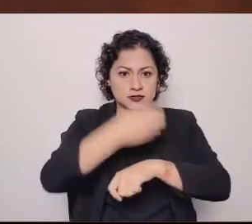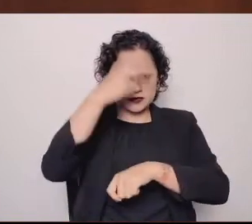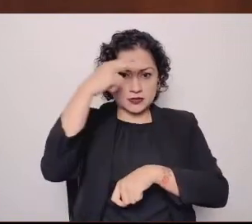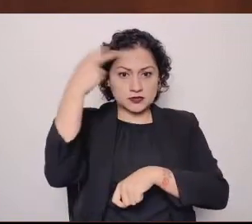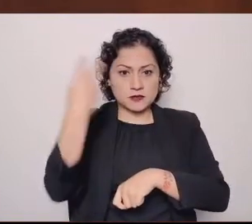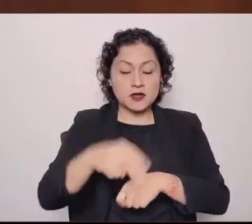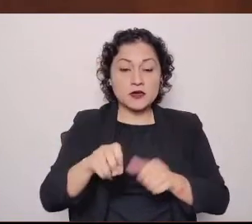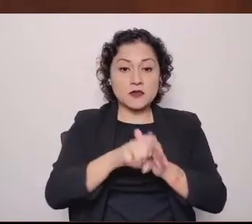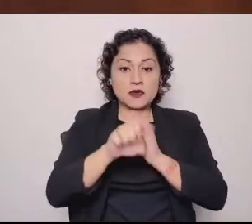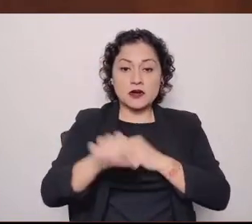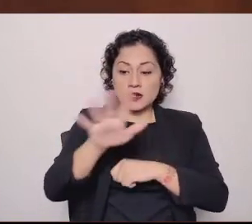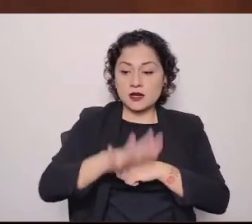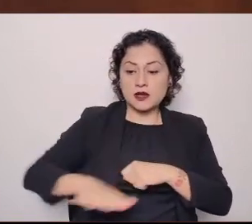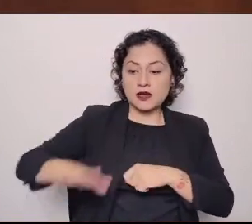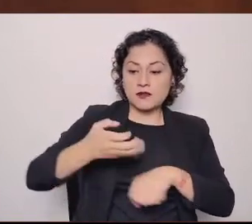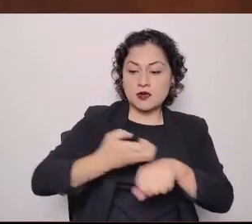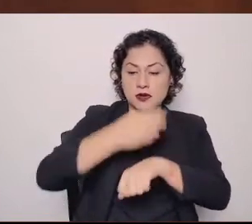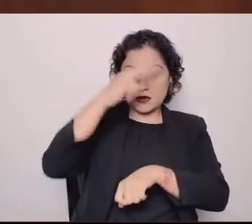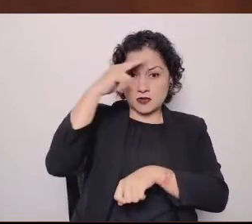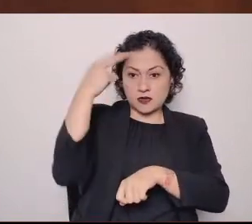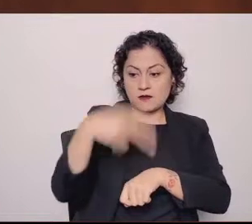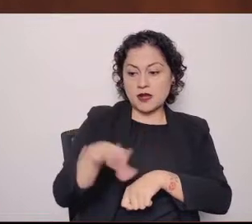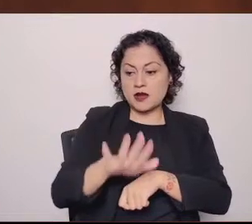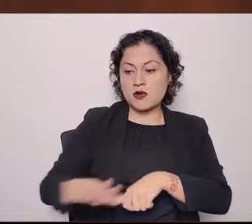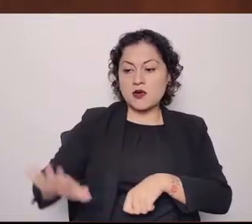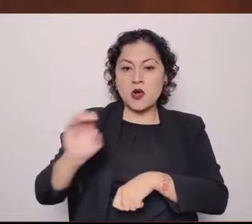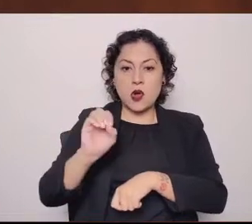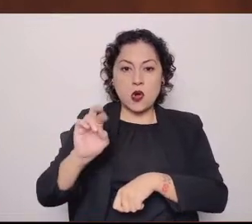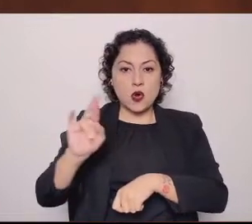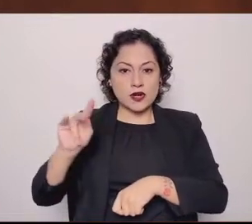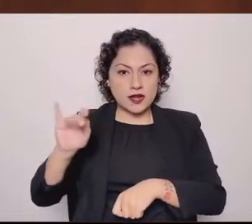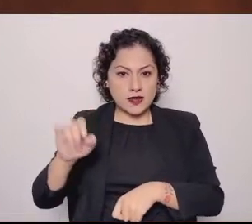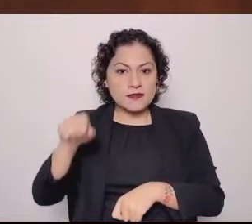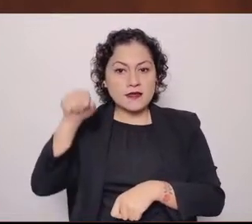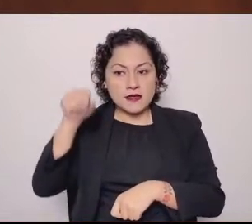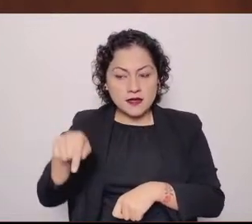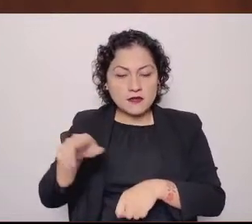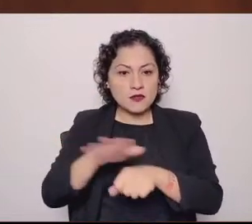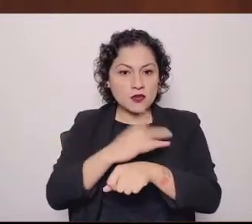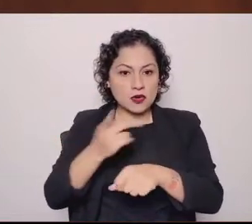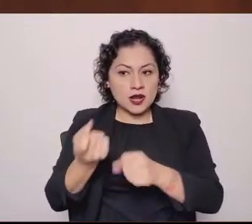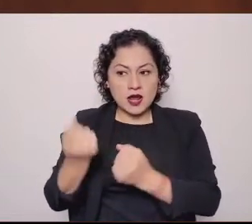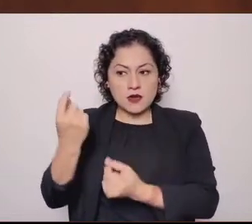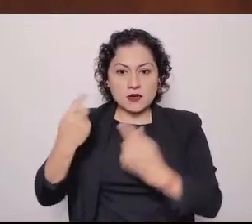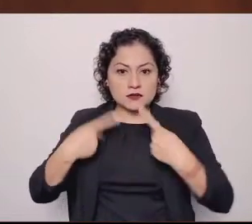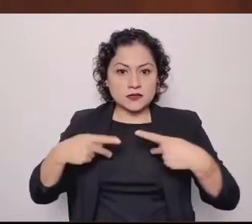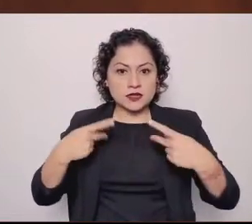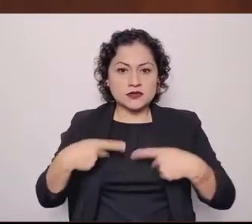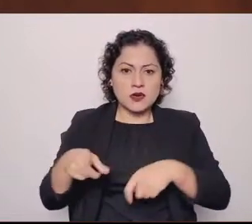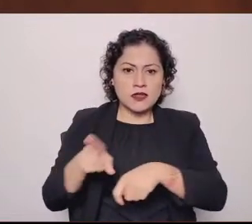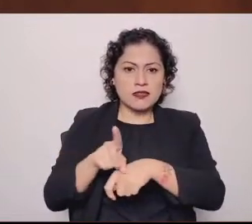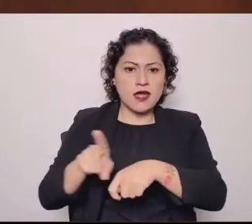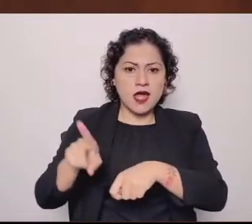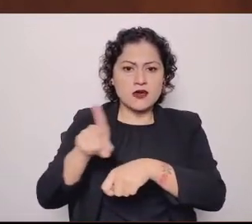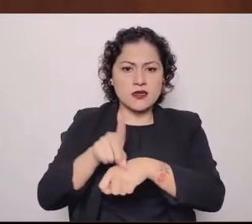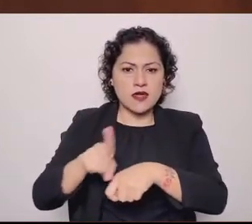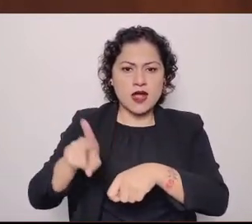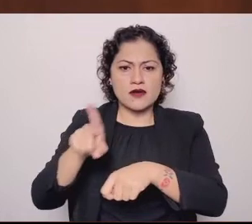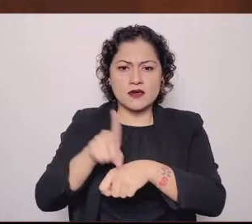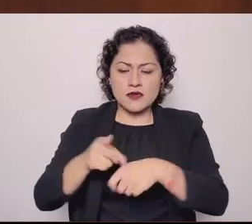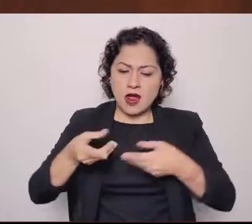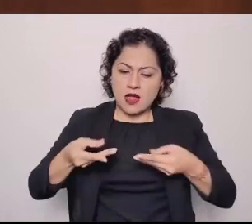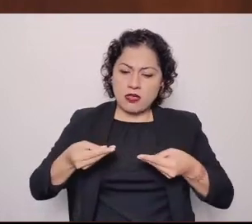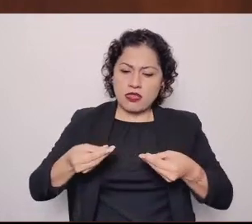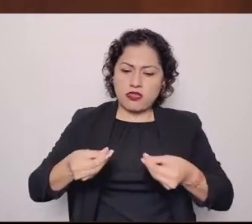entidad, que día a día deben invertir horas de trabajo a sus fuentes de empleo e